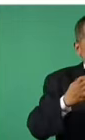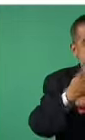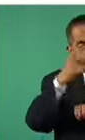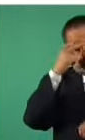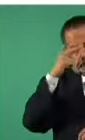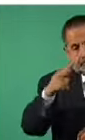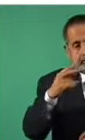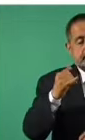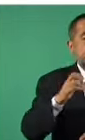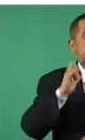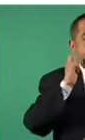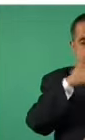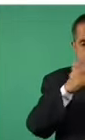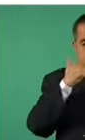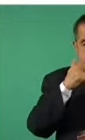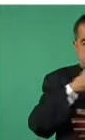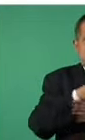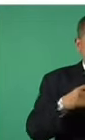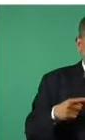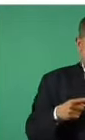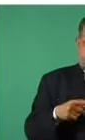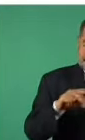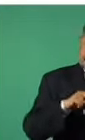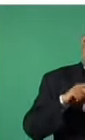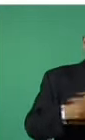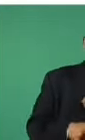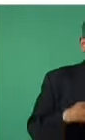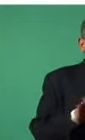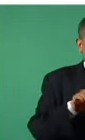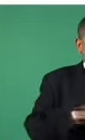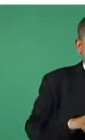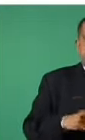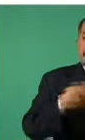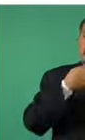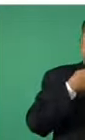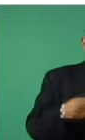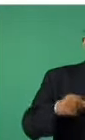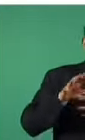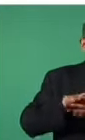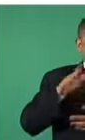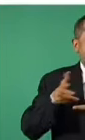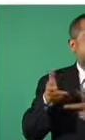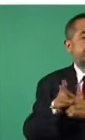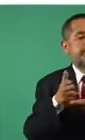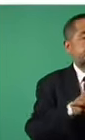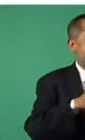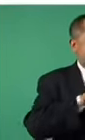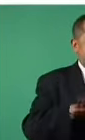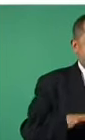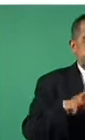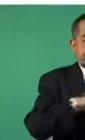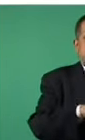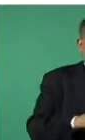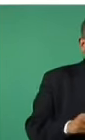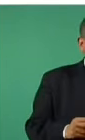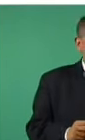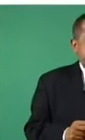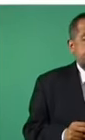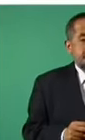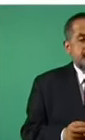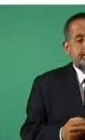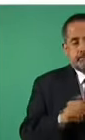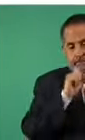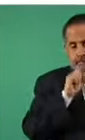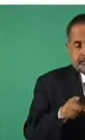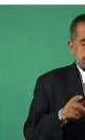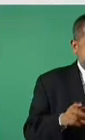México y Chihuahua. Estos estados concentran la mitad de los homicidios dolosos en el reporte y